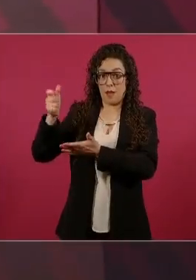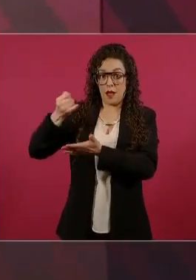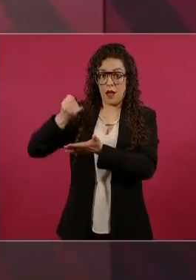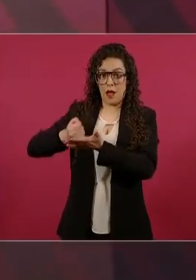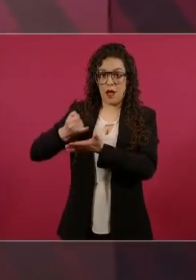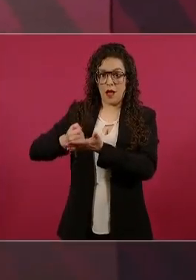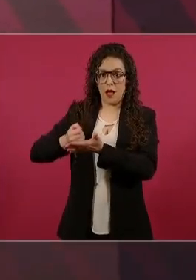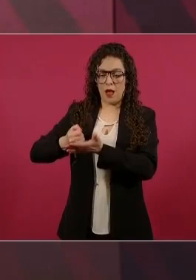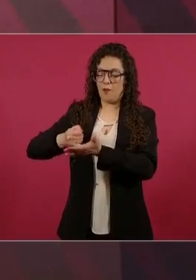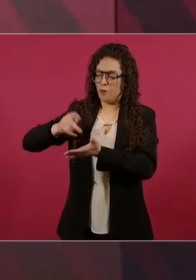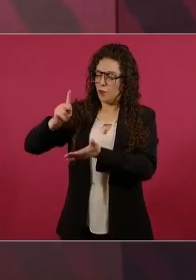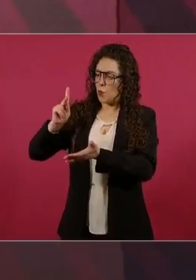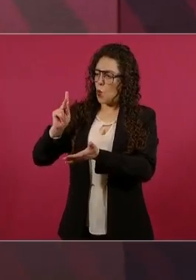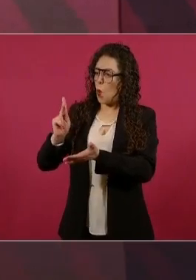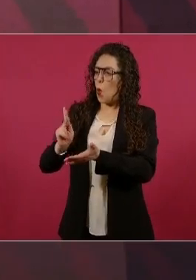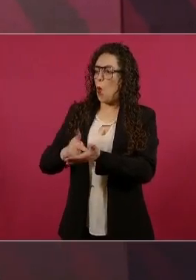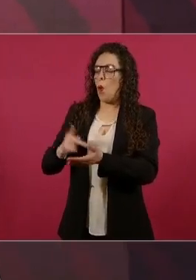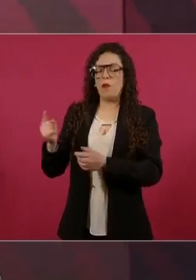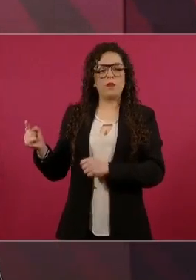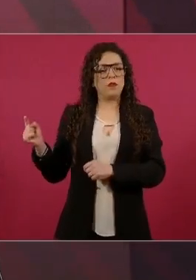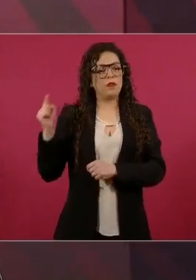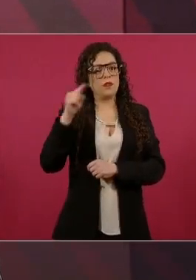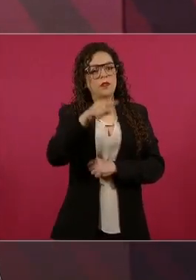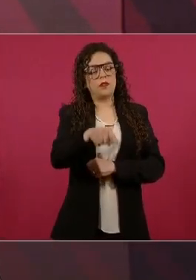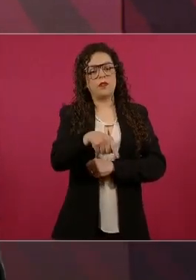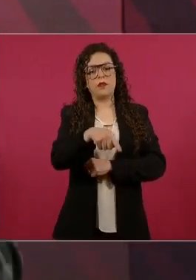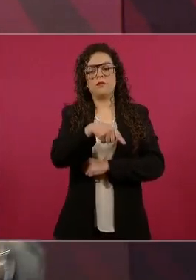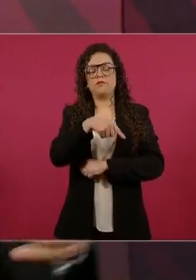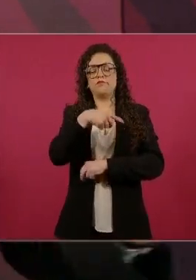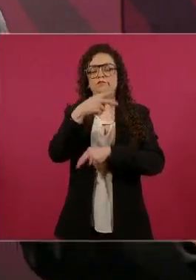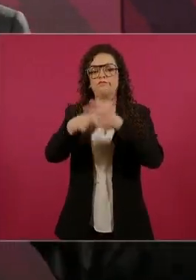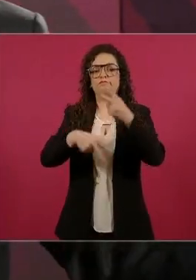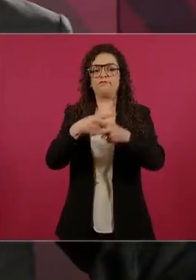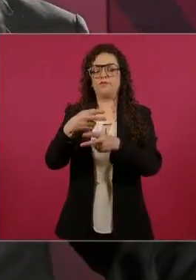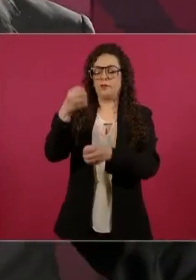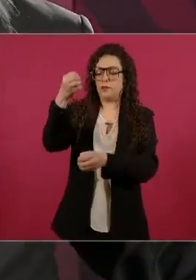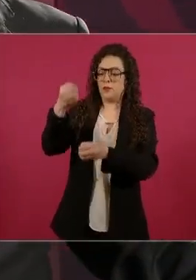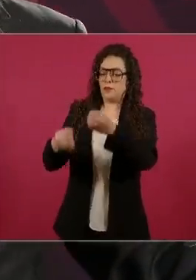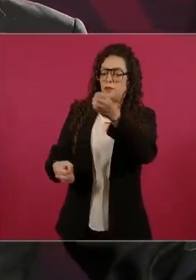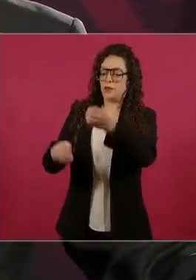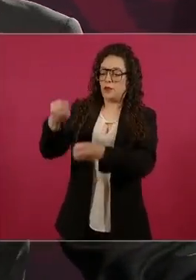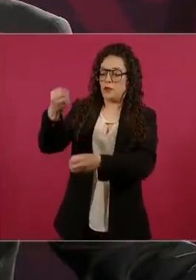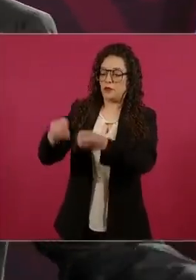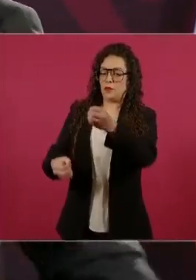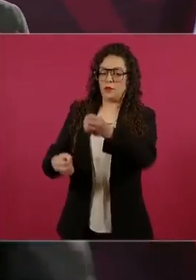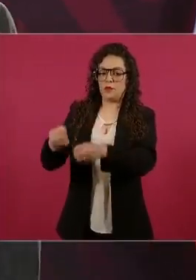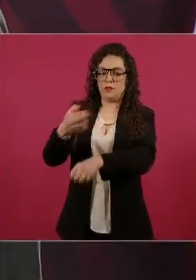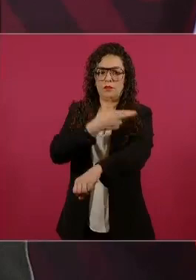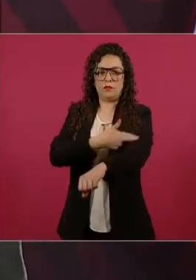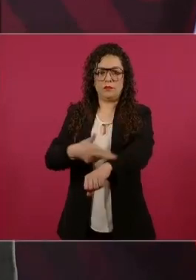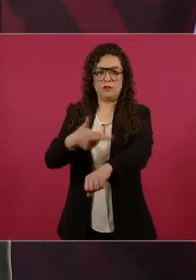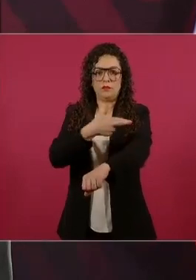se está esperando a ver qué van a hacer ahora.